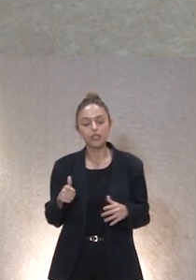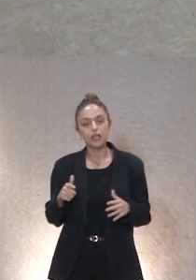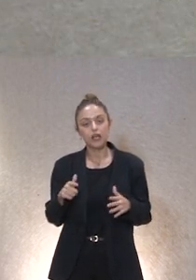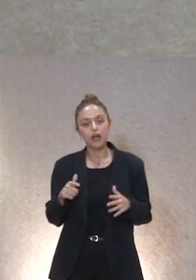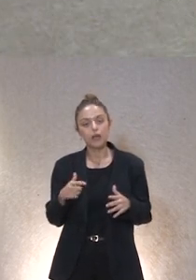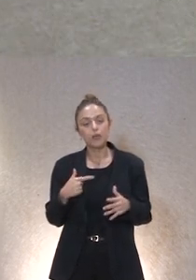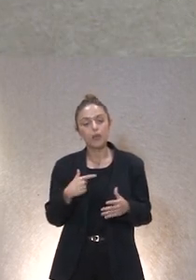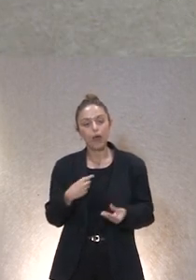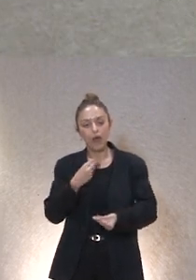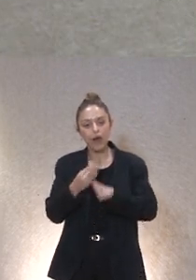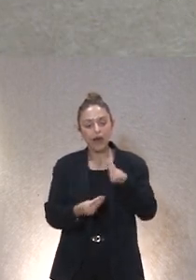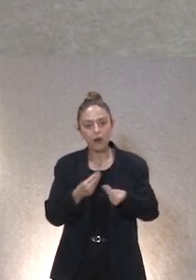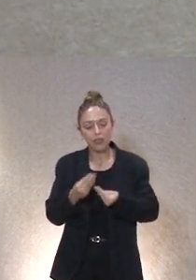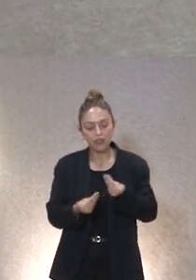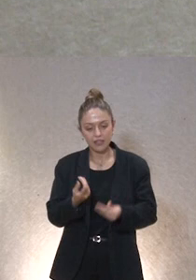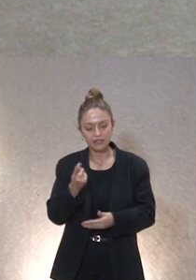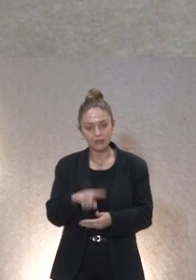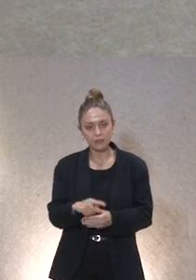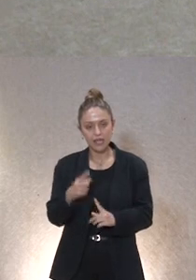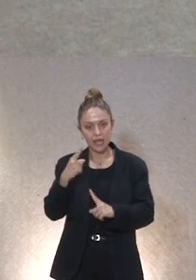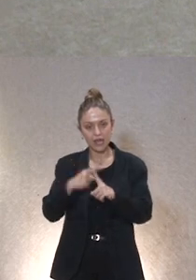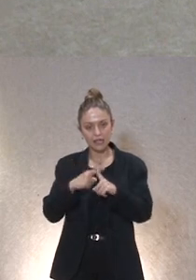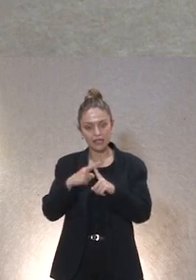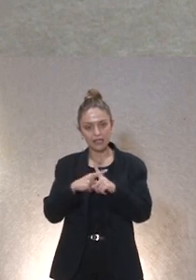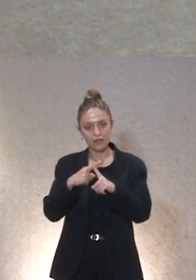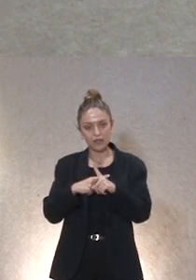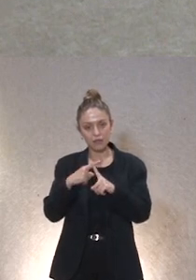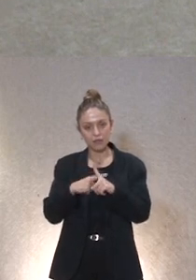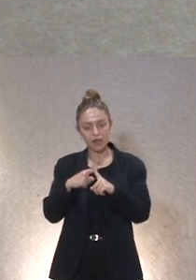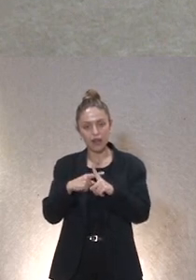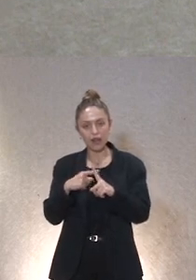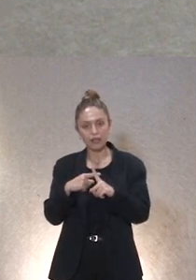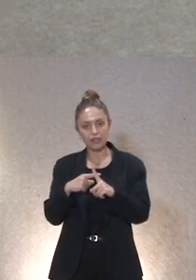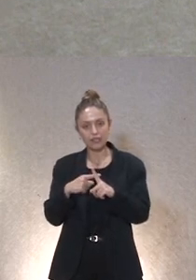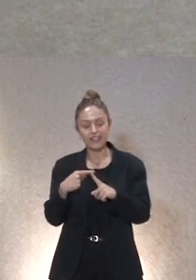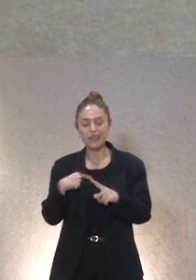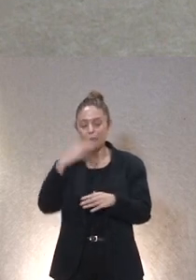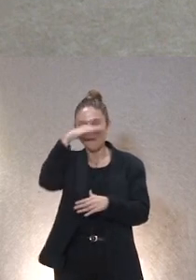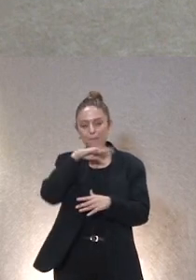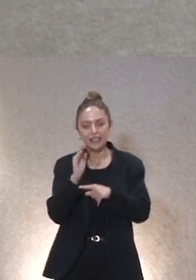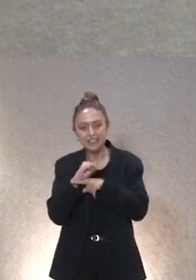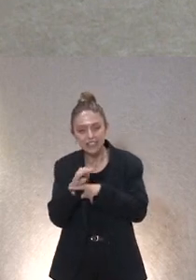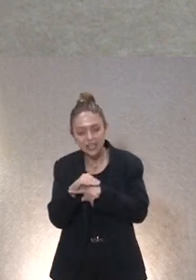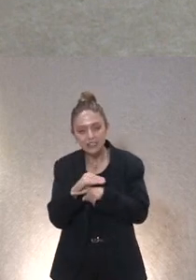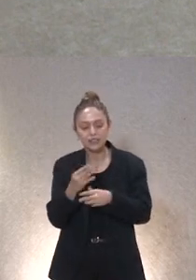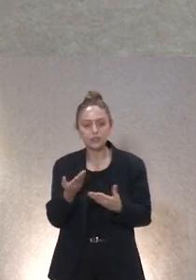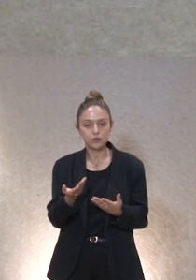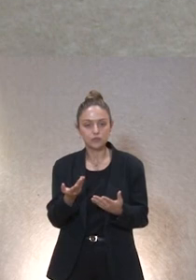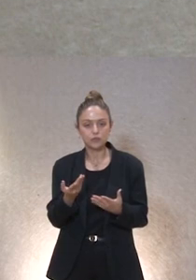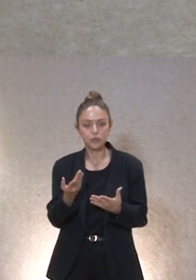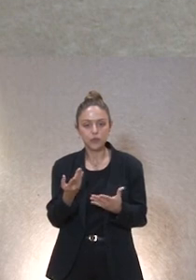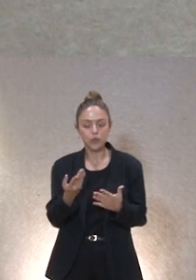eso también lo podemos aplicar a otros niveles de disminución de paternalismo de disminución de